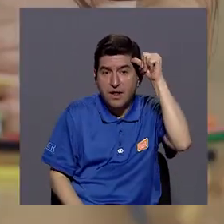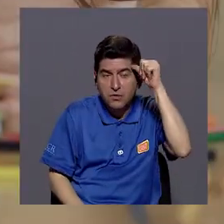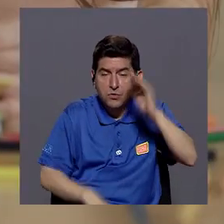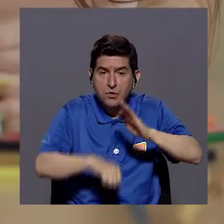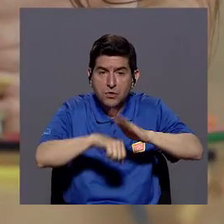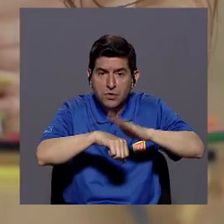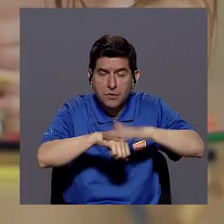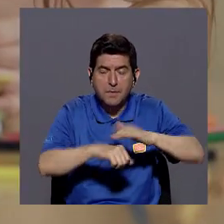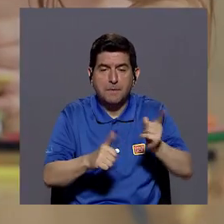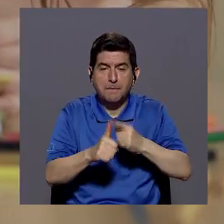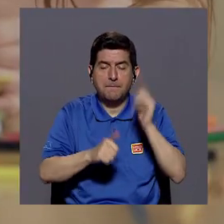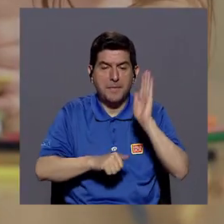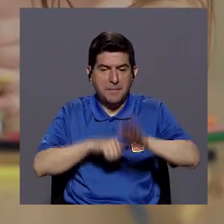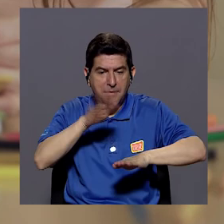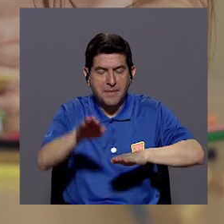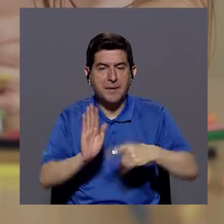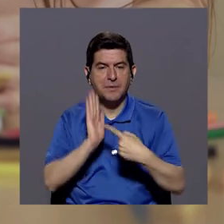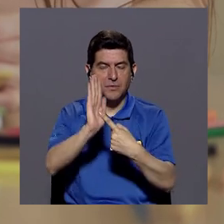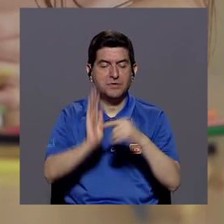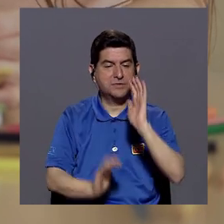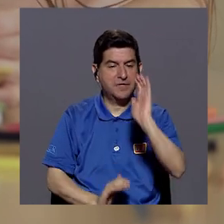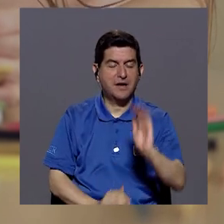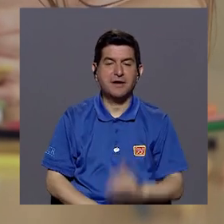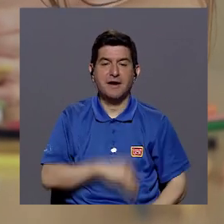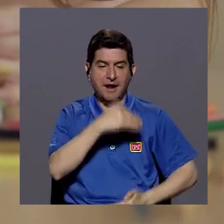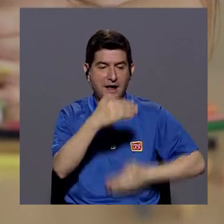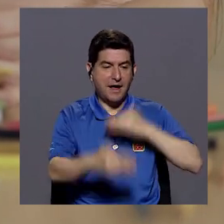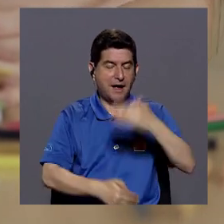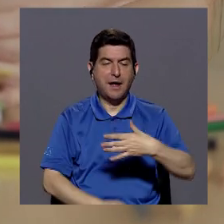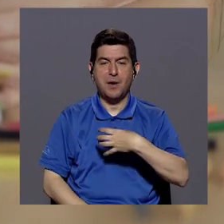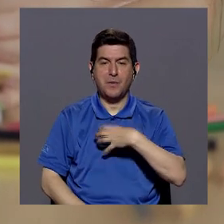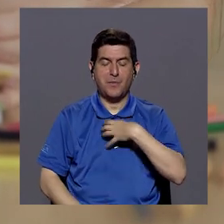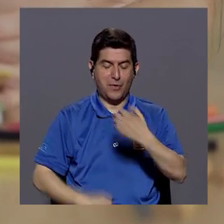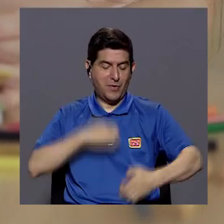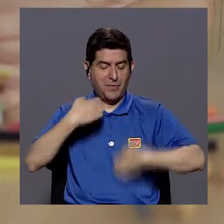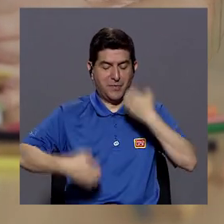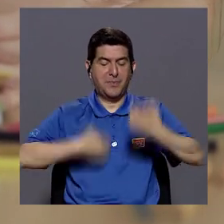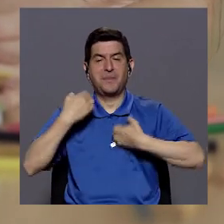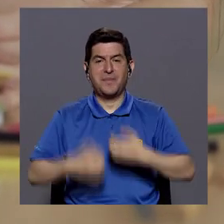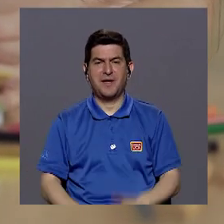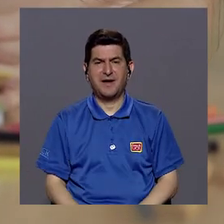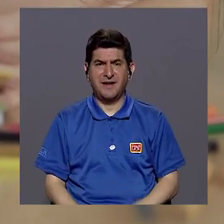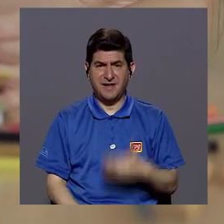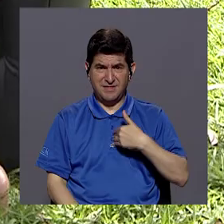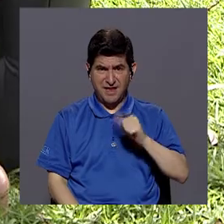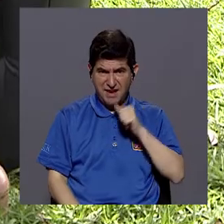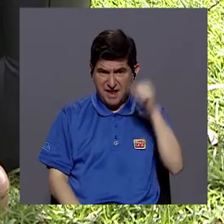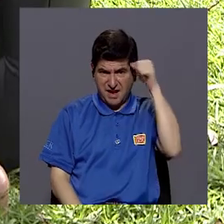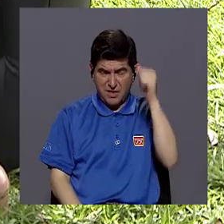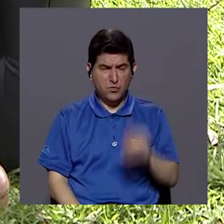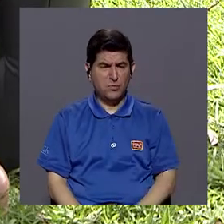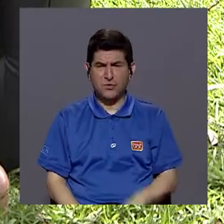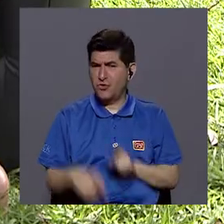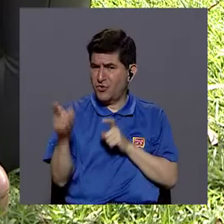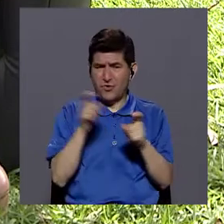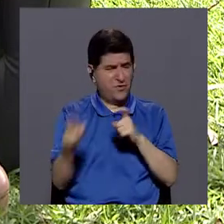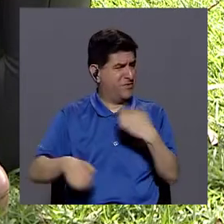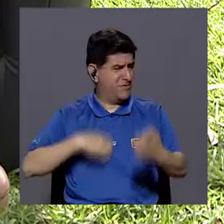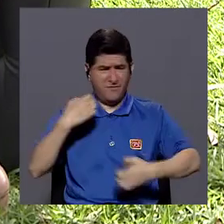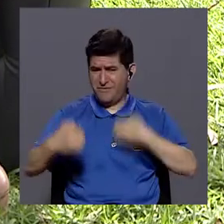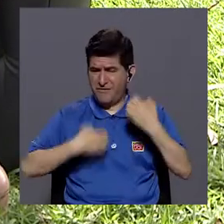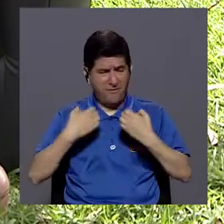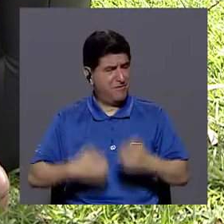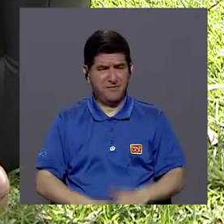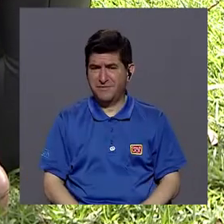va o es el primer paso para enseñar al niño o la niña a gestionar sus propias emociones. Si tenemos un adulto que no gestiona sus propias